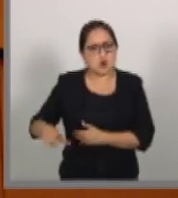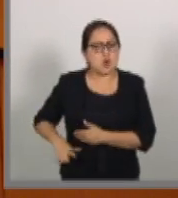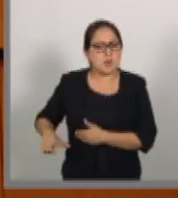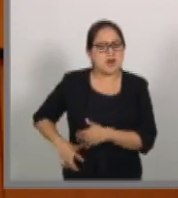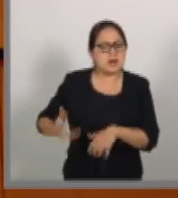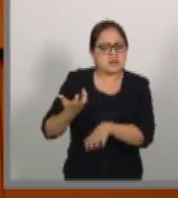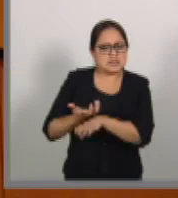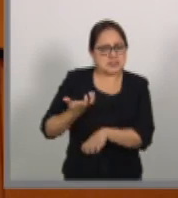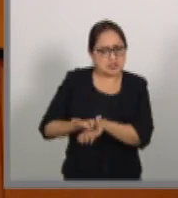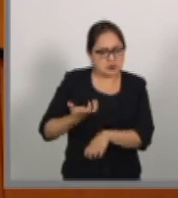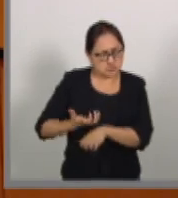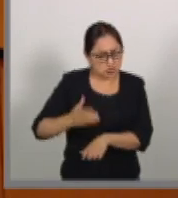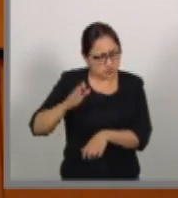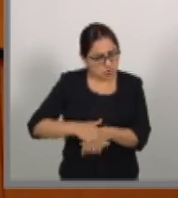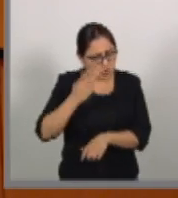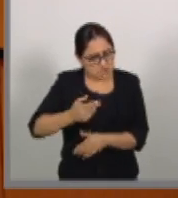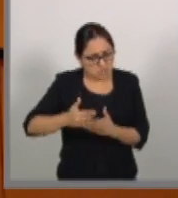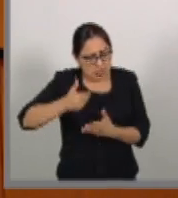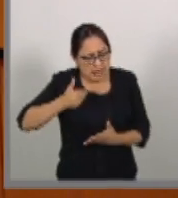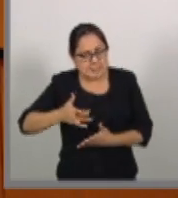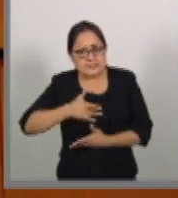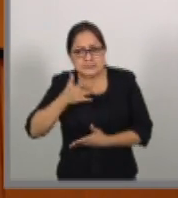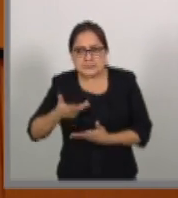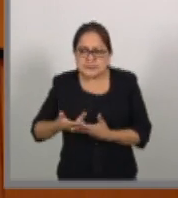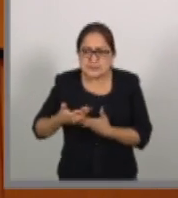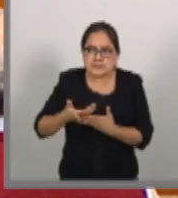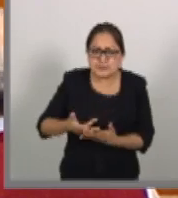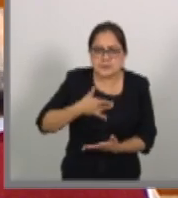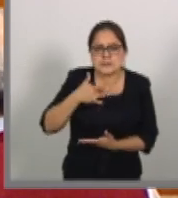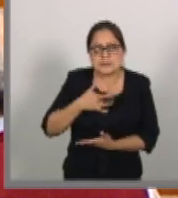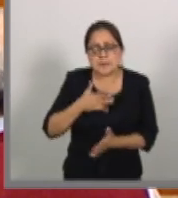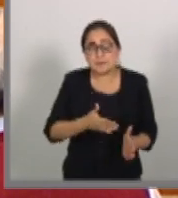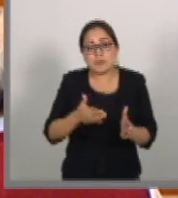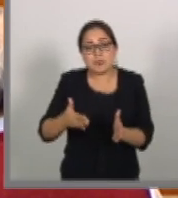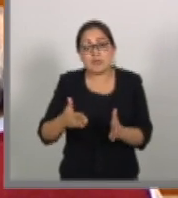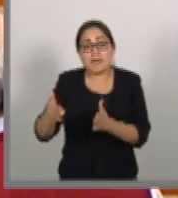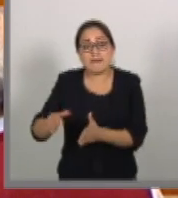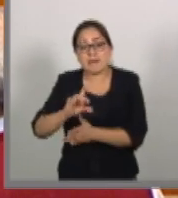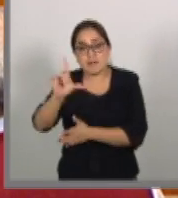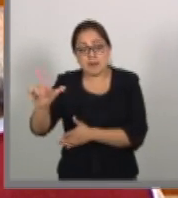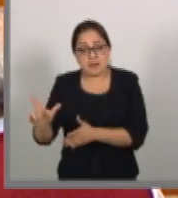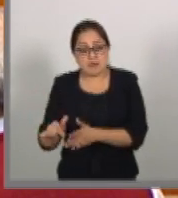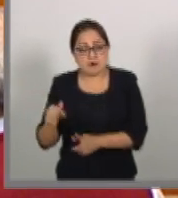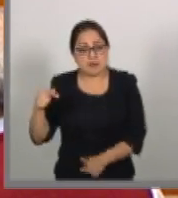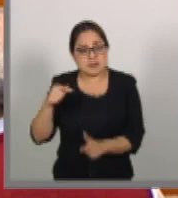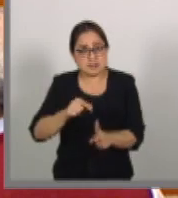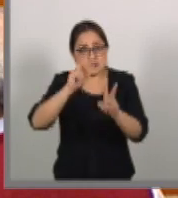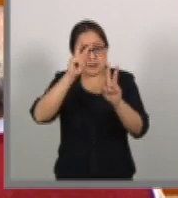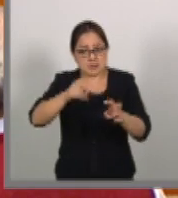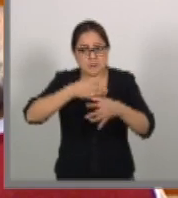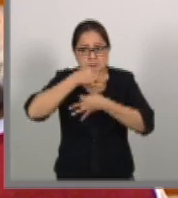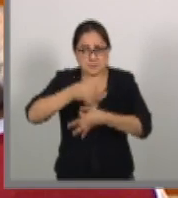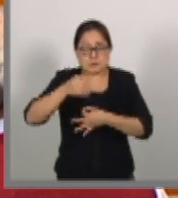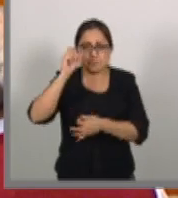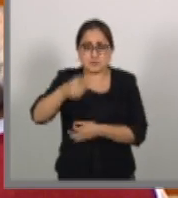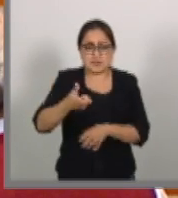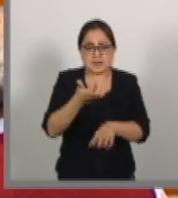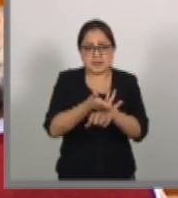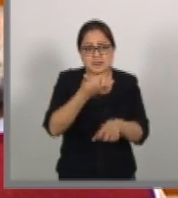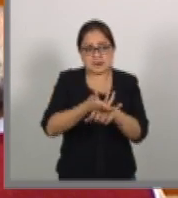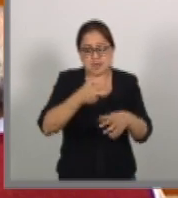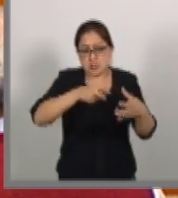estadounidense respecto a este acuerdo. Meses más tarde y bajo el anuncio definitivo de la salida